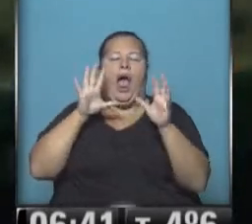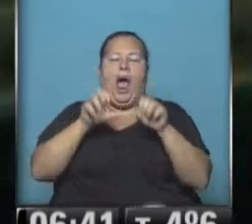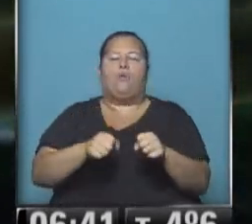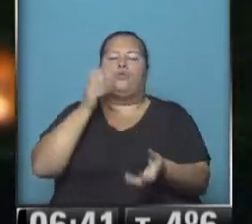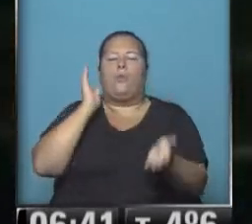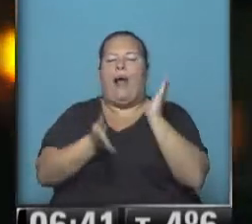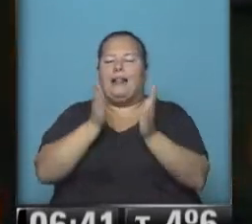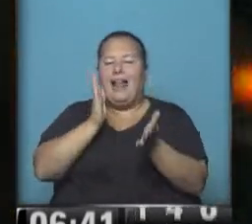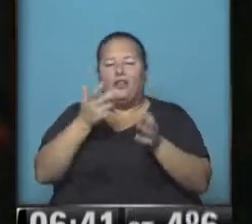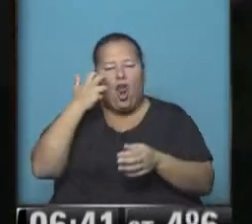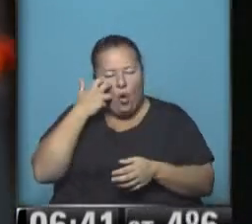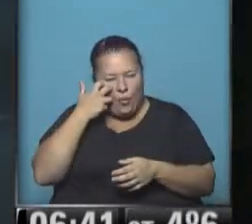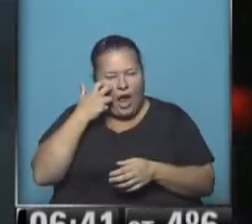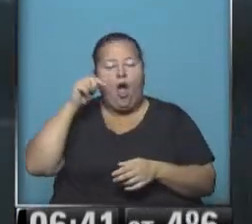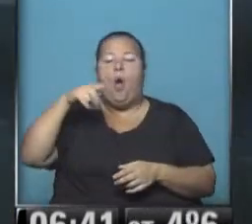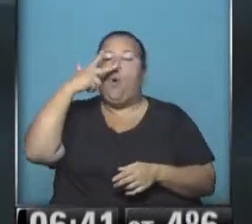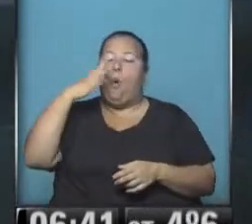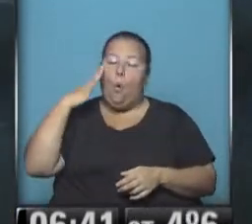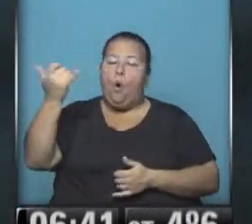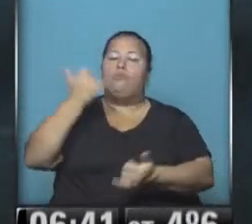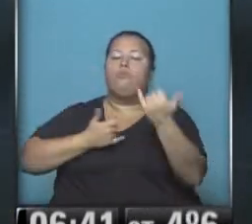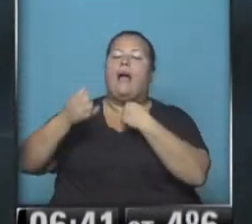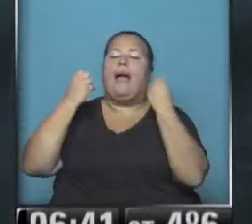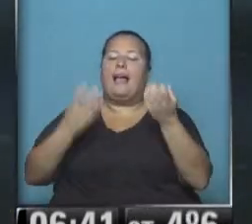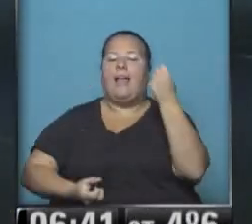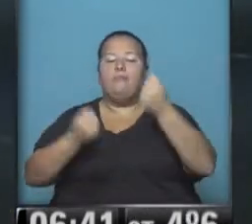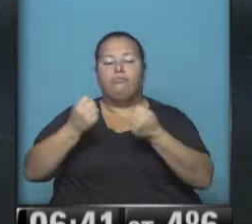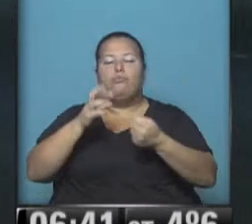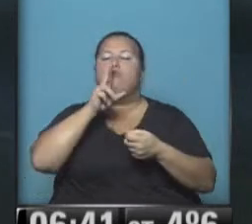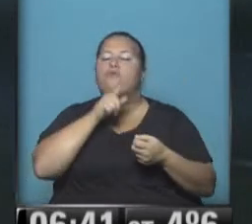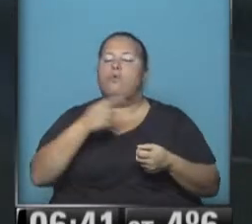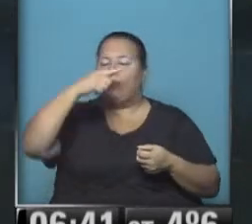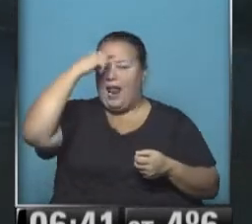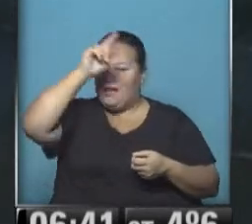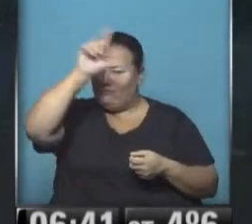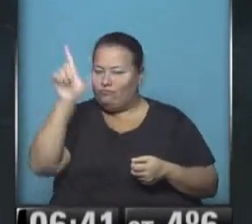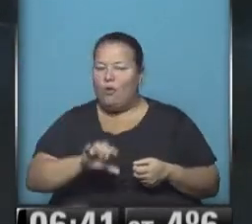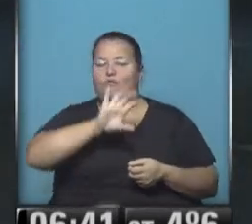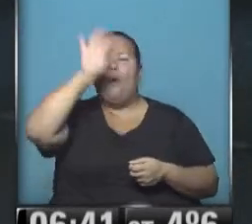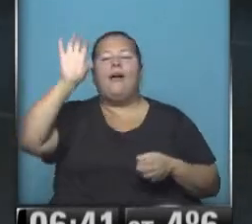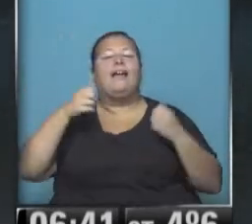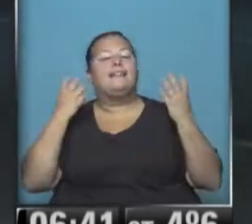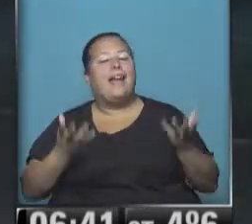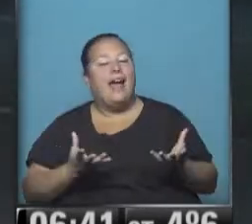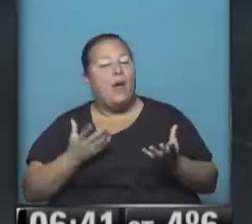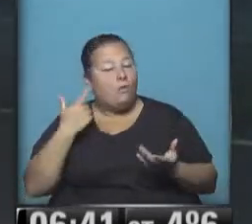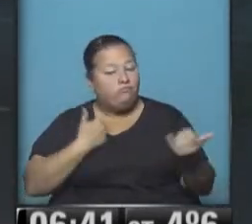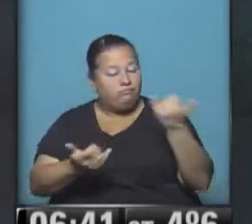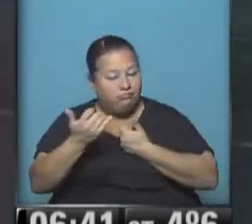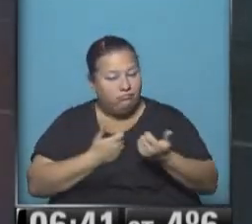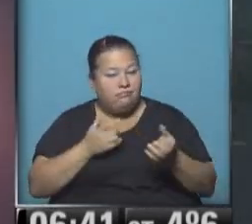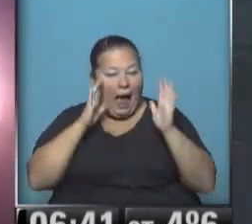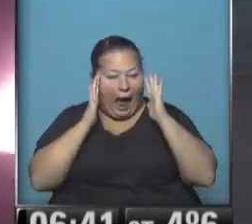Maltrato a la Vejez. Hugo, nos cuenta el tránsito y el estado de las rutas nacionales y provinciales. Hugo, te escuchamos